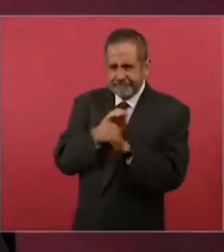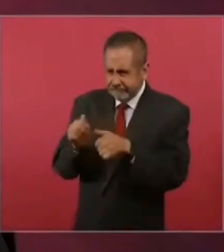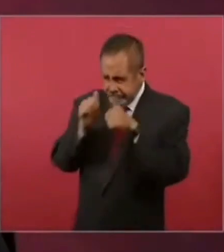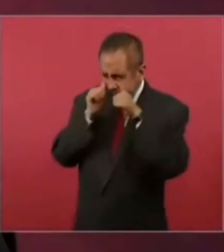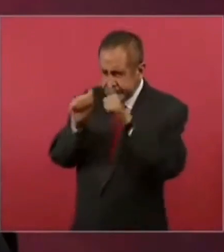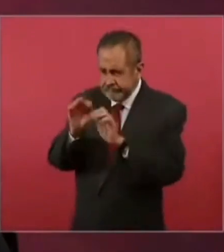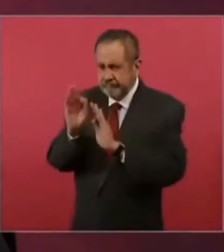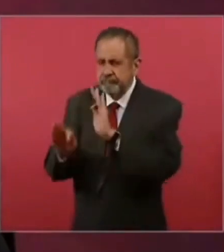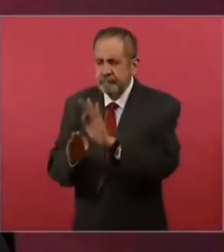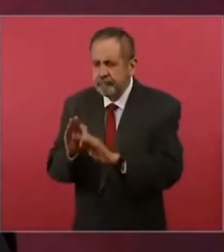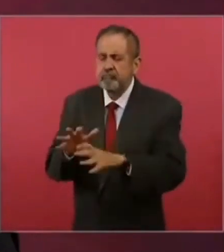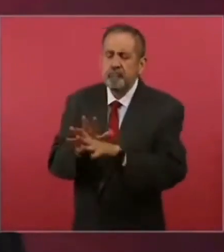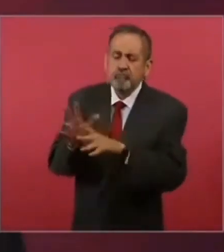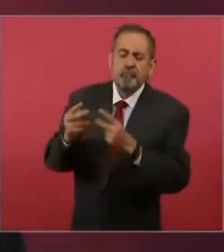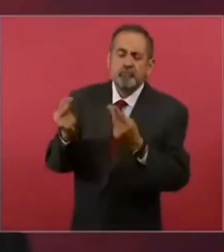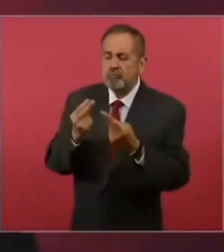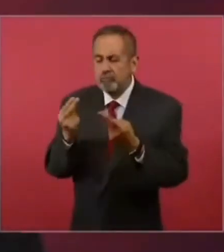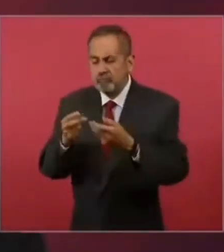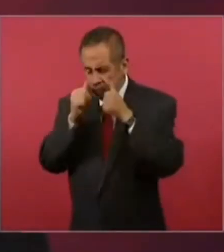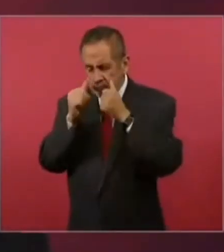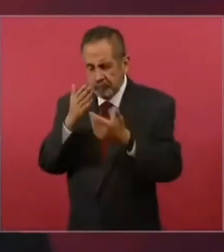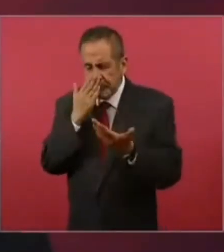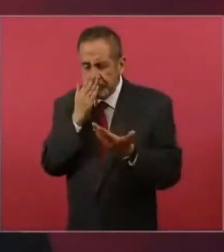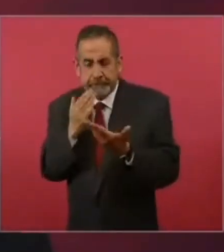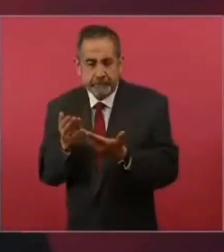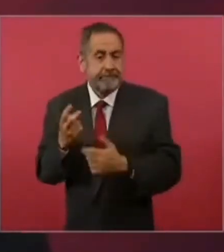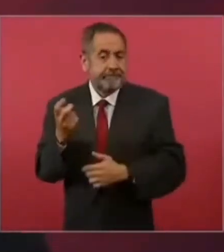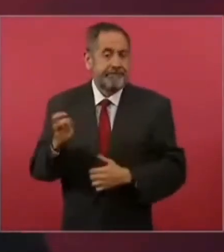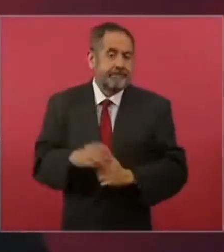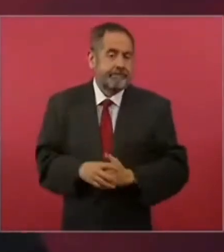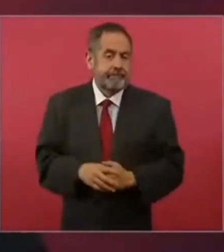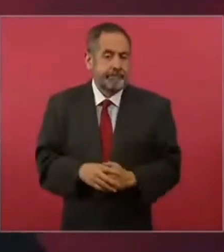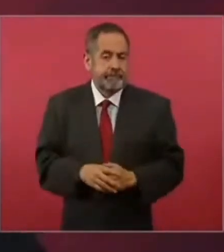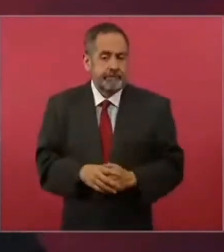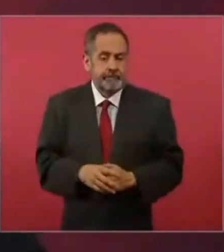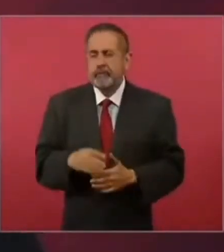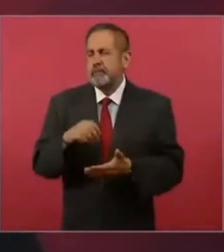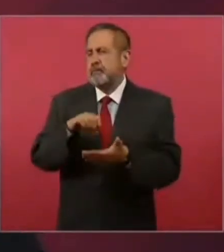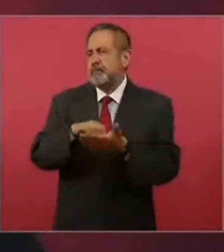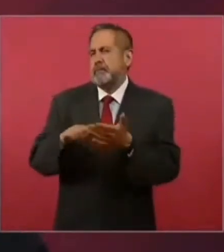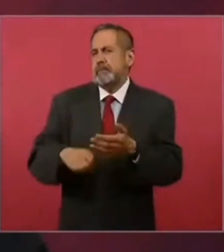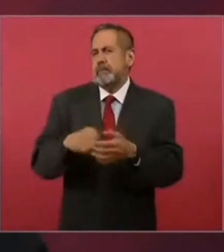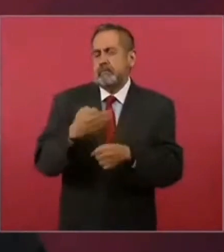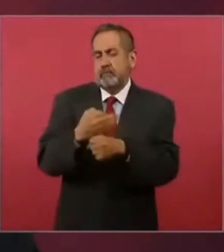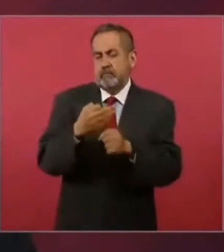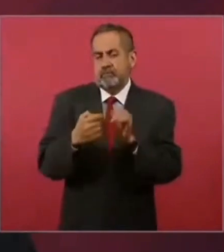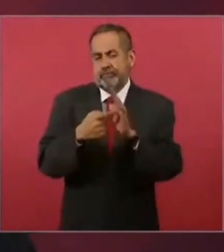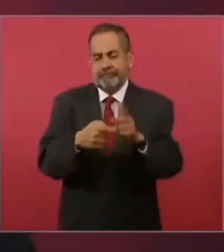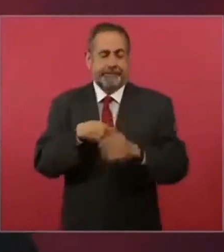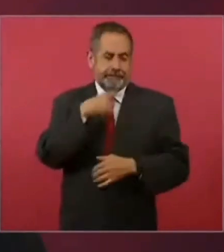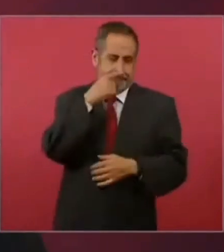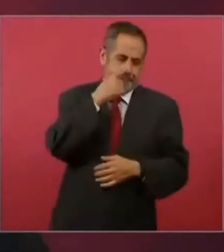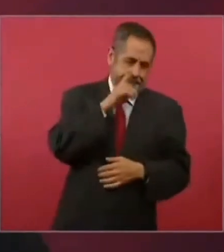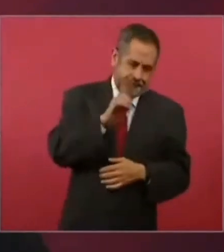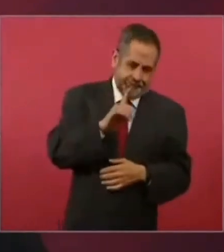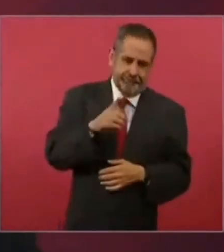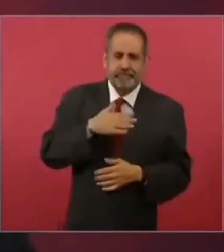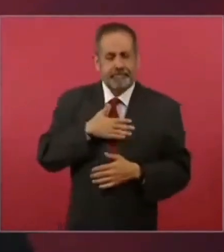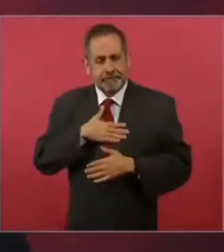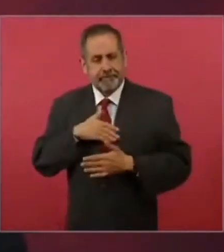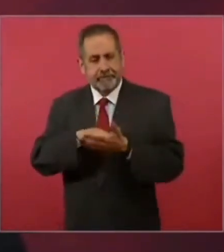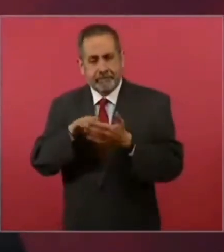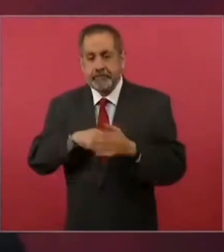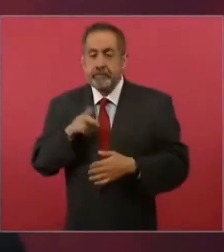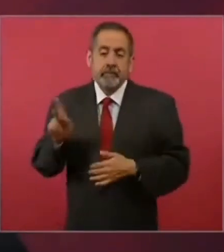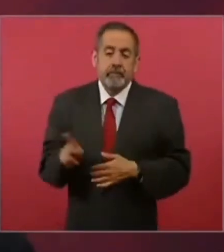persona que requiera este servicio. En este momento, por ponerles un ejemplo, no es por presumirles, mi pueblo